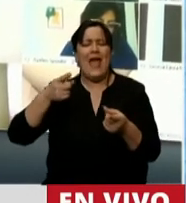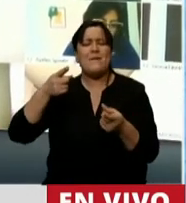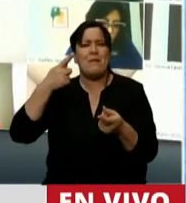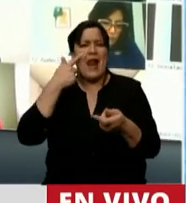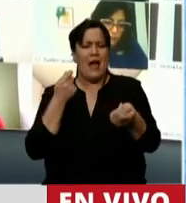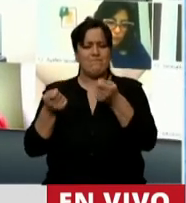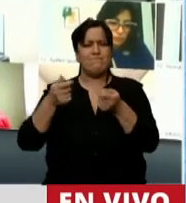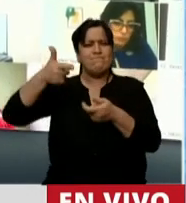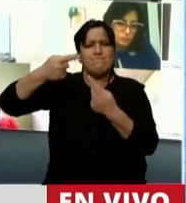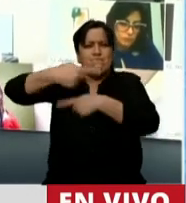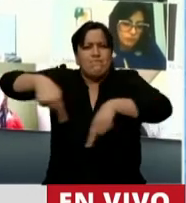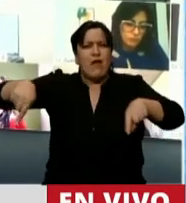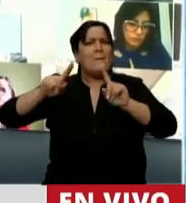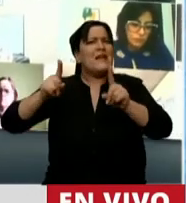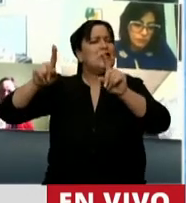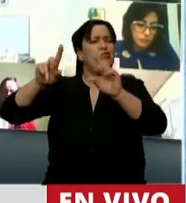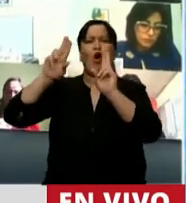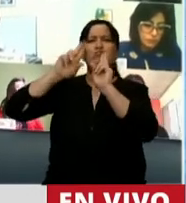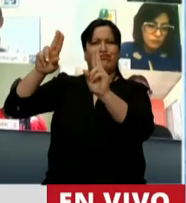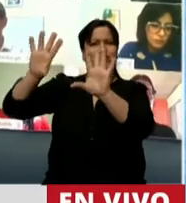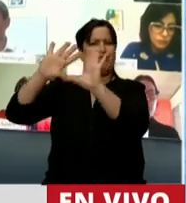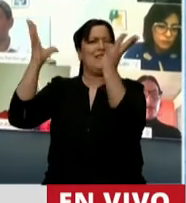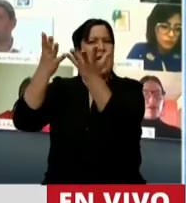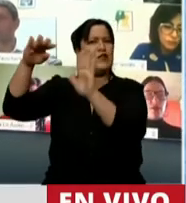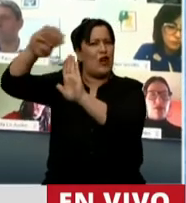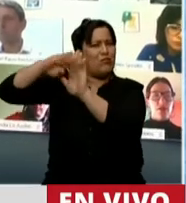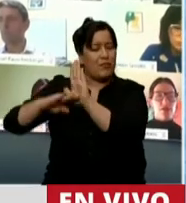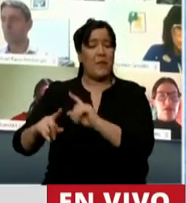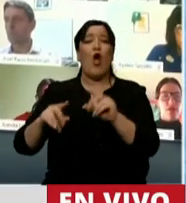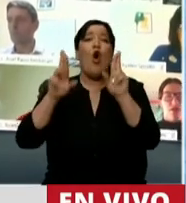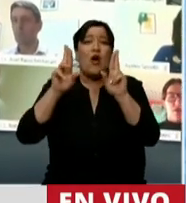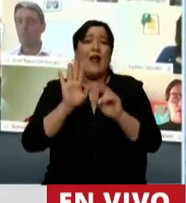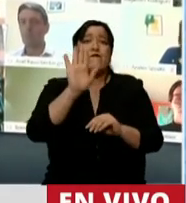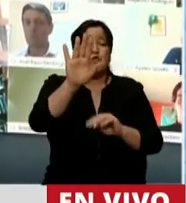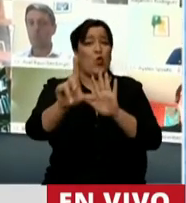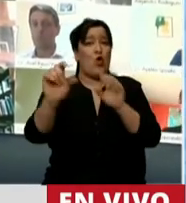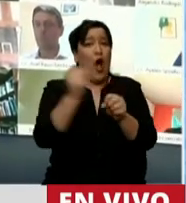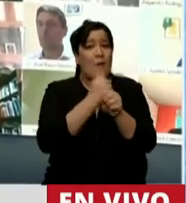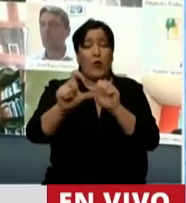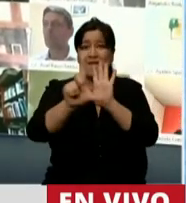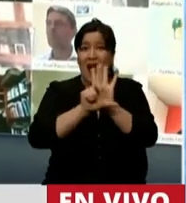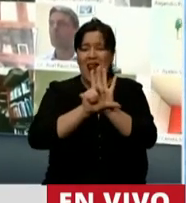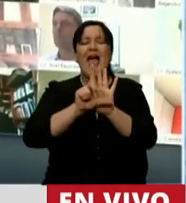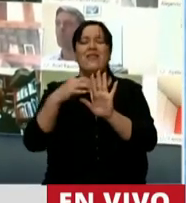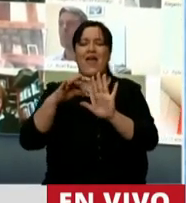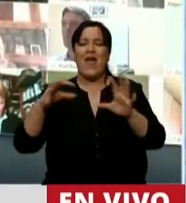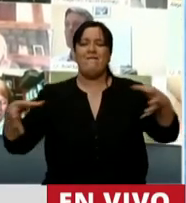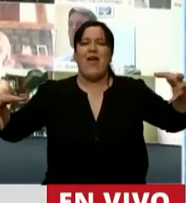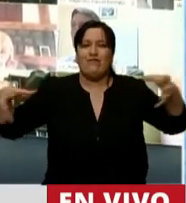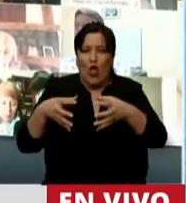además con los estándares internacionales. La verdad que queremos que esta ley sea una ley de construcción colectiva que tenga